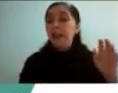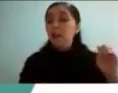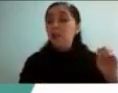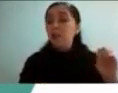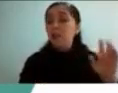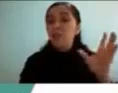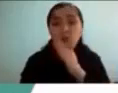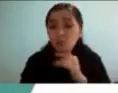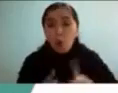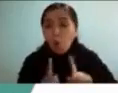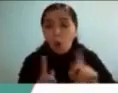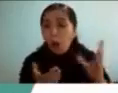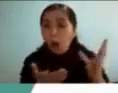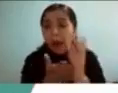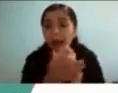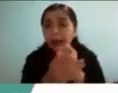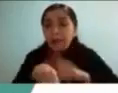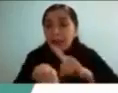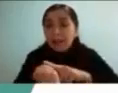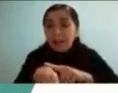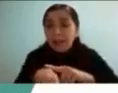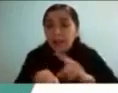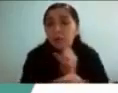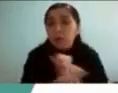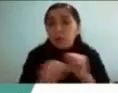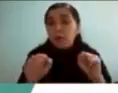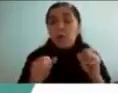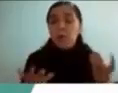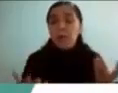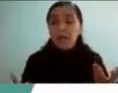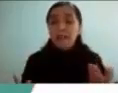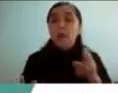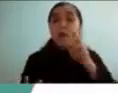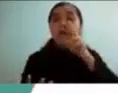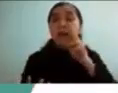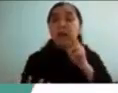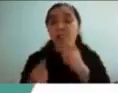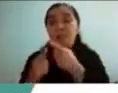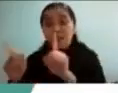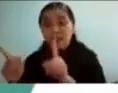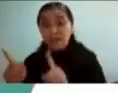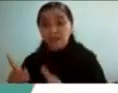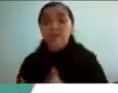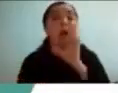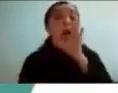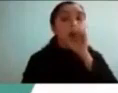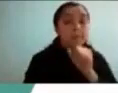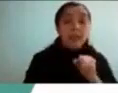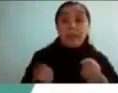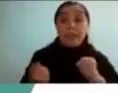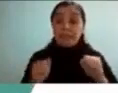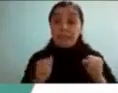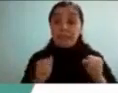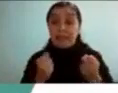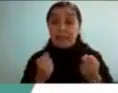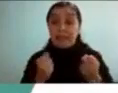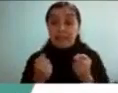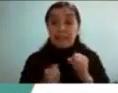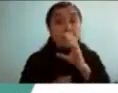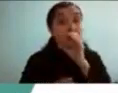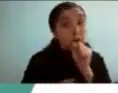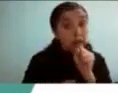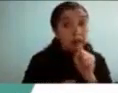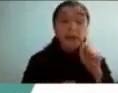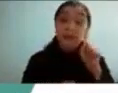como eso no me va a ocurrir y finalmente está la tolerancia al estrés eso es algo más nuevo son investigaciones más recientes